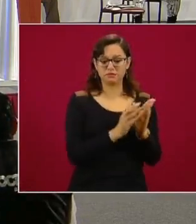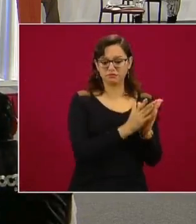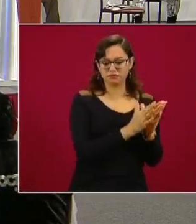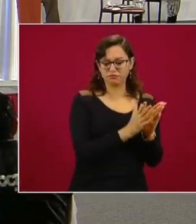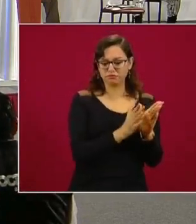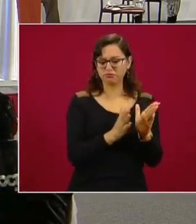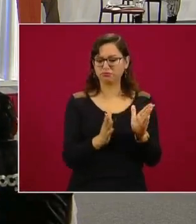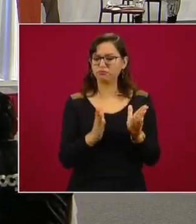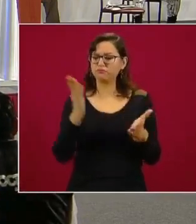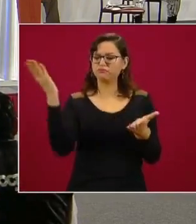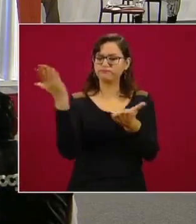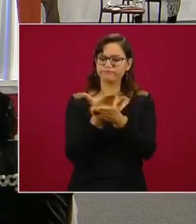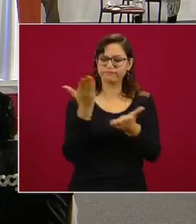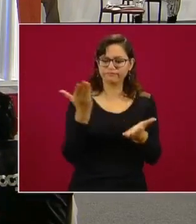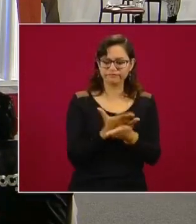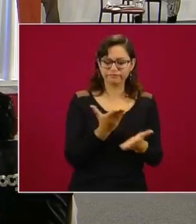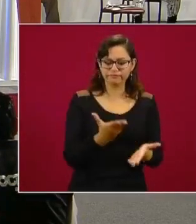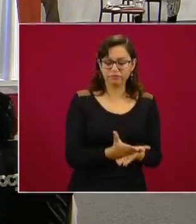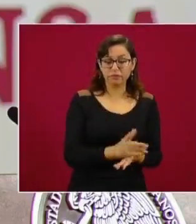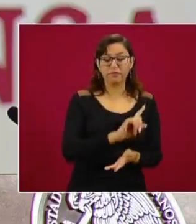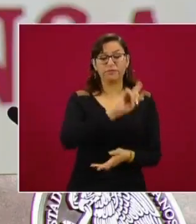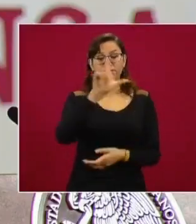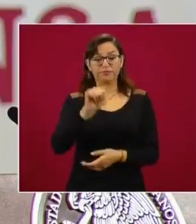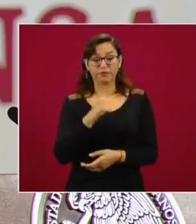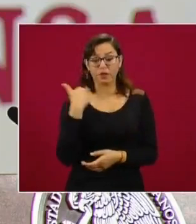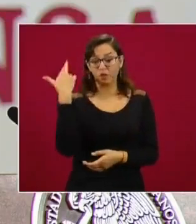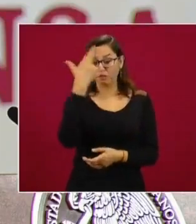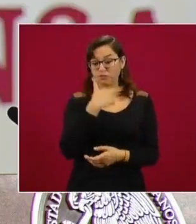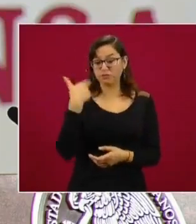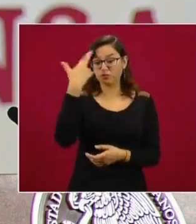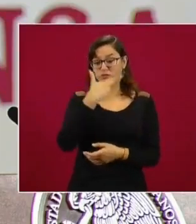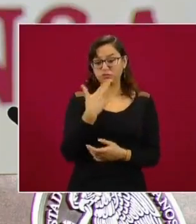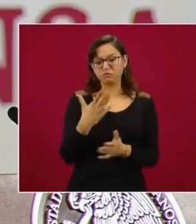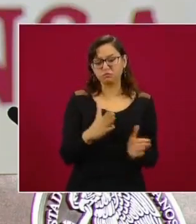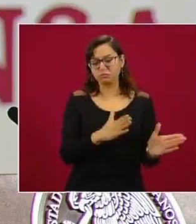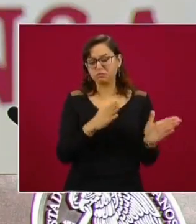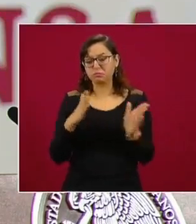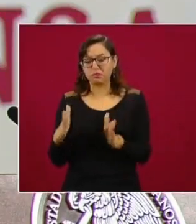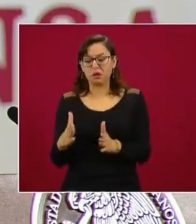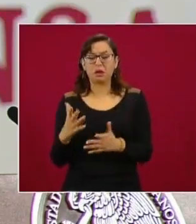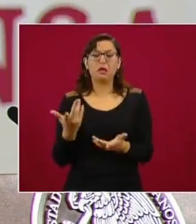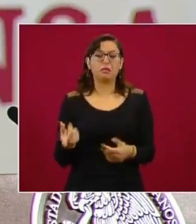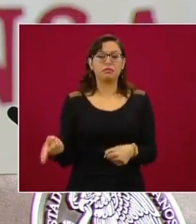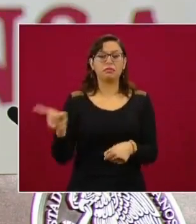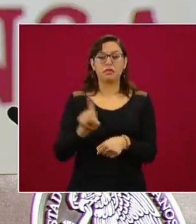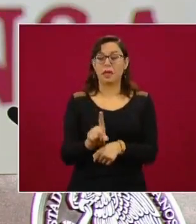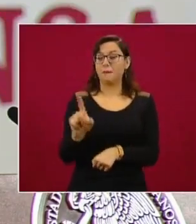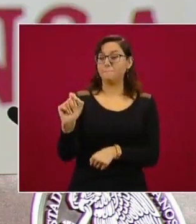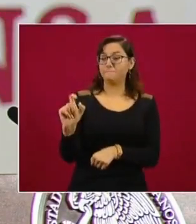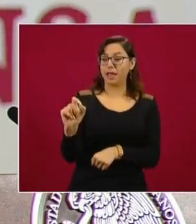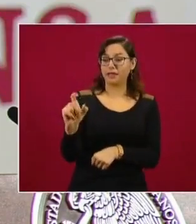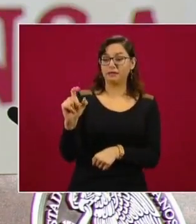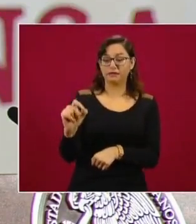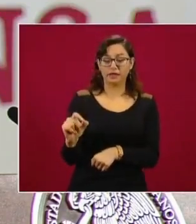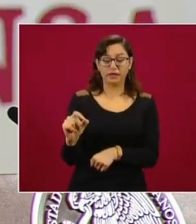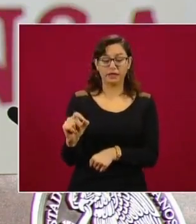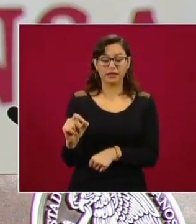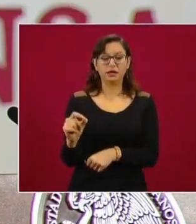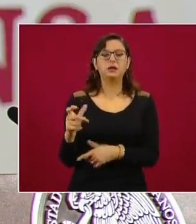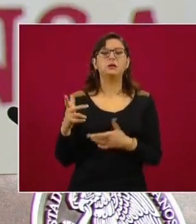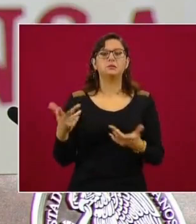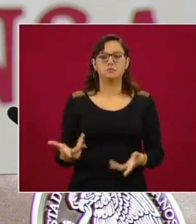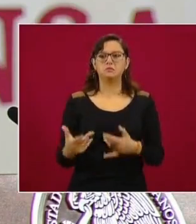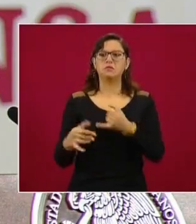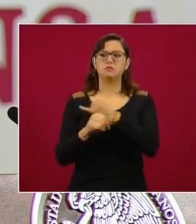usualmente los días 20, correspondería el día de mañana, por esa razón nos adelantamos.